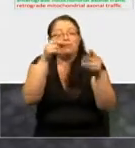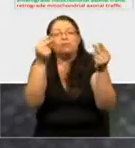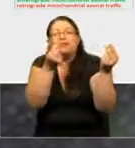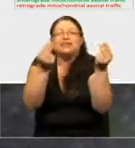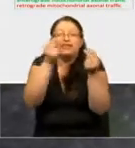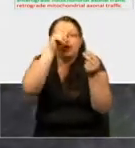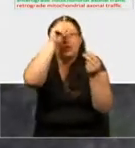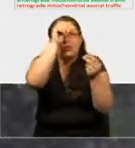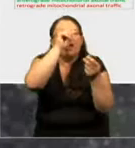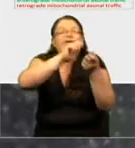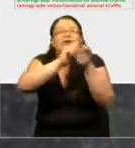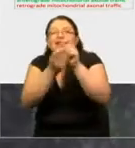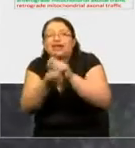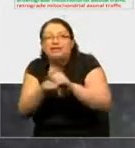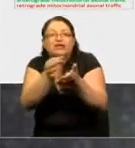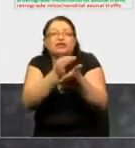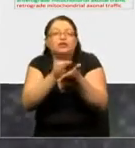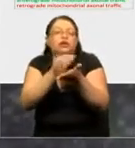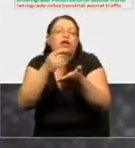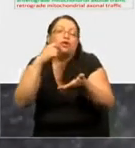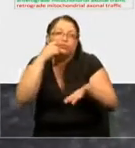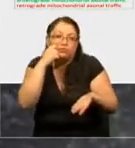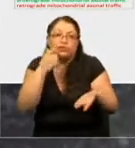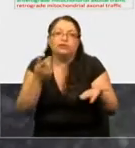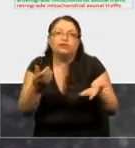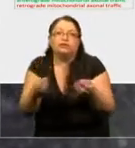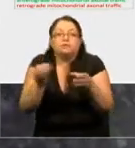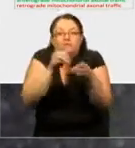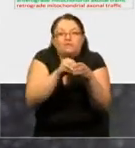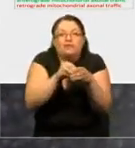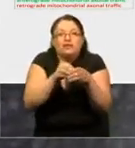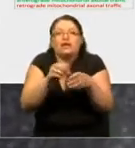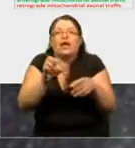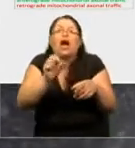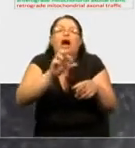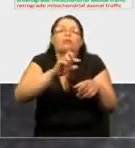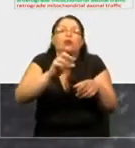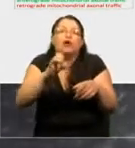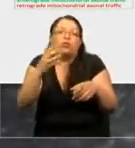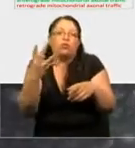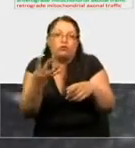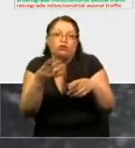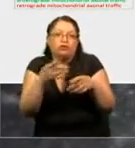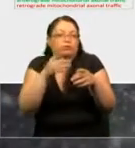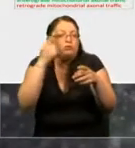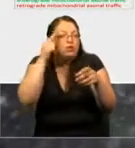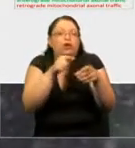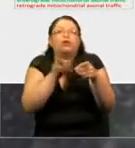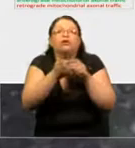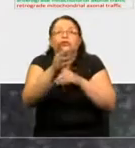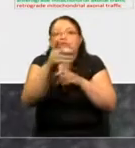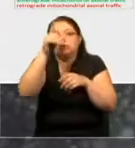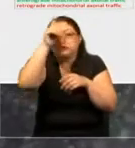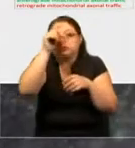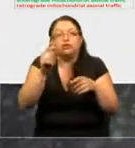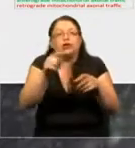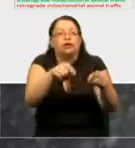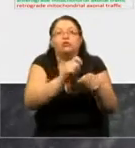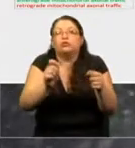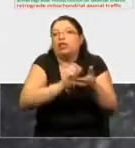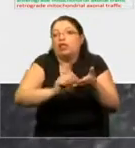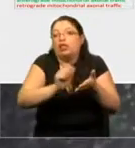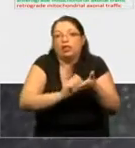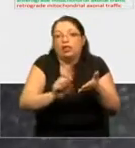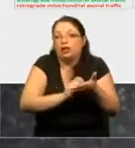introduciendo el gen de APO-E4, que es un gen humano. Pero eso sigue siendo un ratón. Ese ratón no va a escribir ni Kafka en la orilla